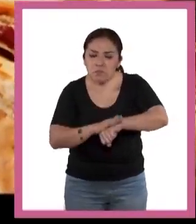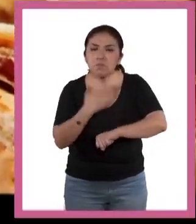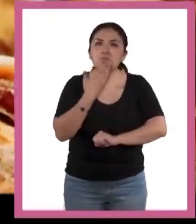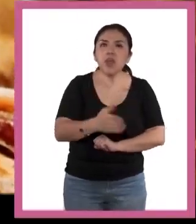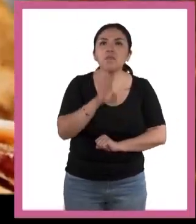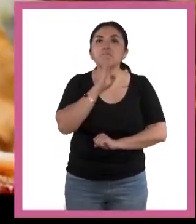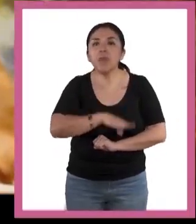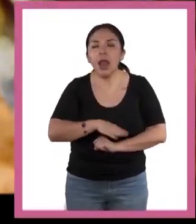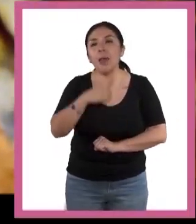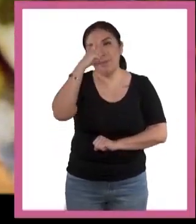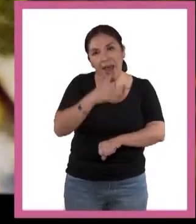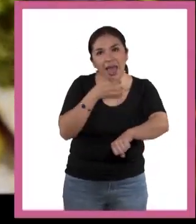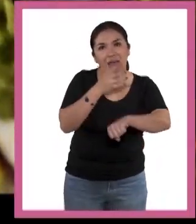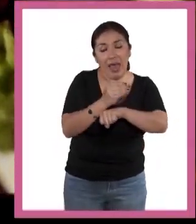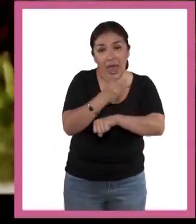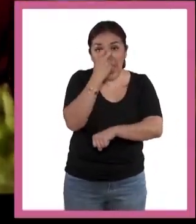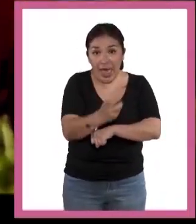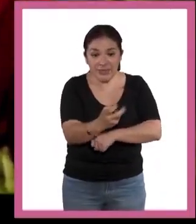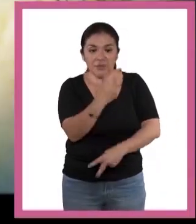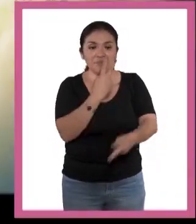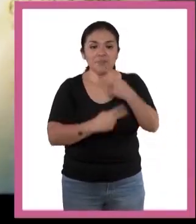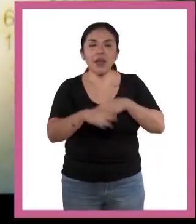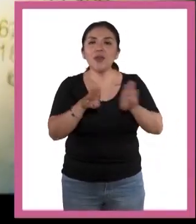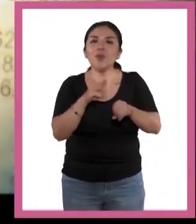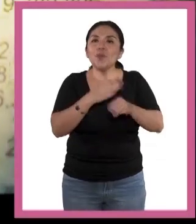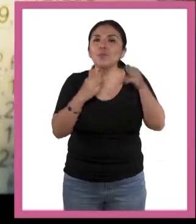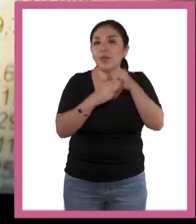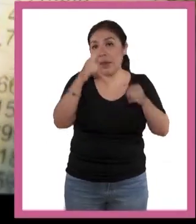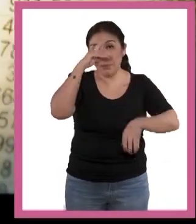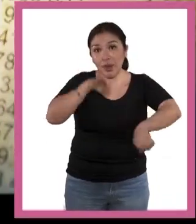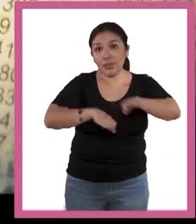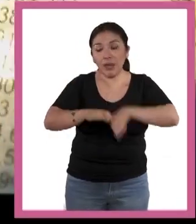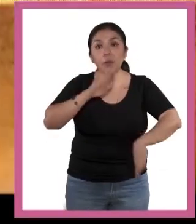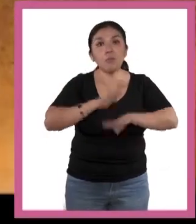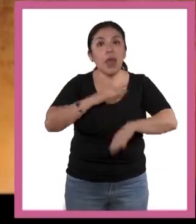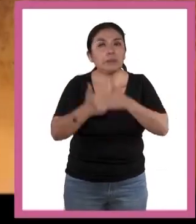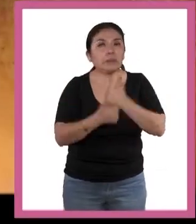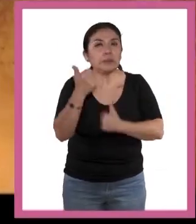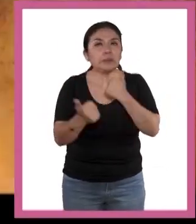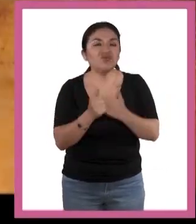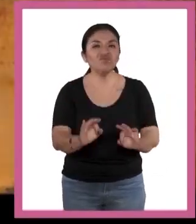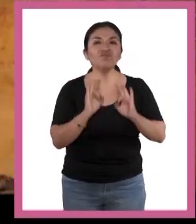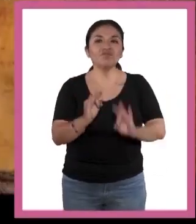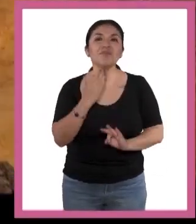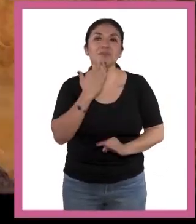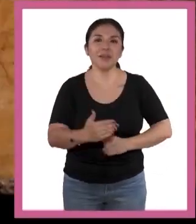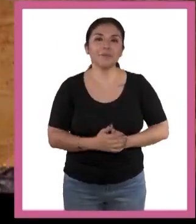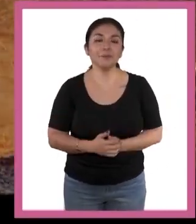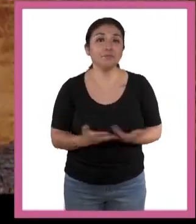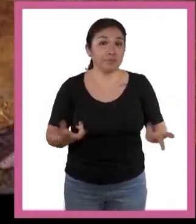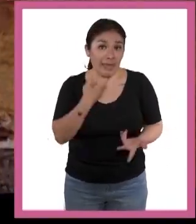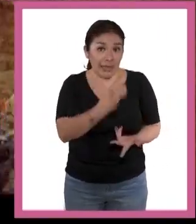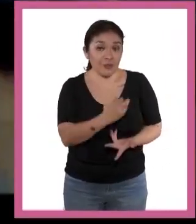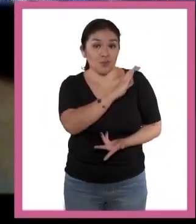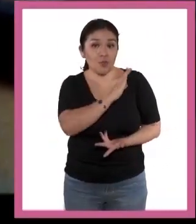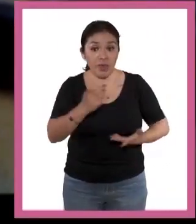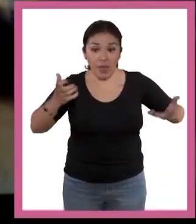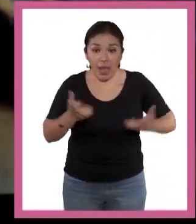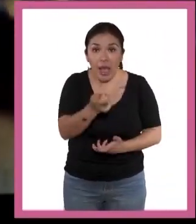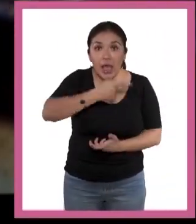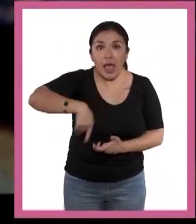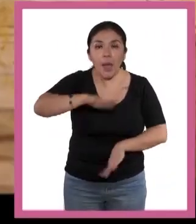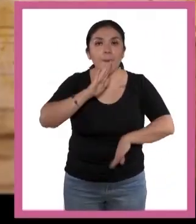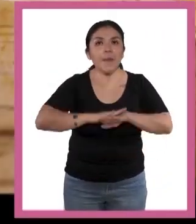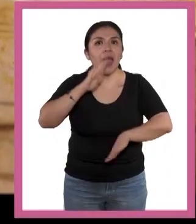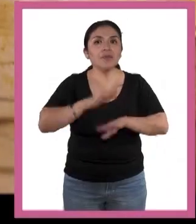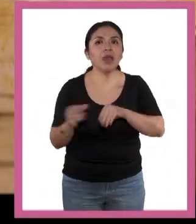Todo esto nos permite construir herramientas de trabajo cada vez más sofisticadas, que nos permiten hacer cada vez